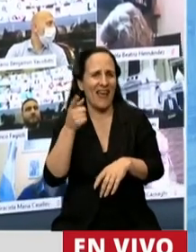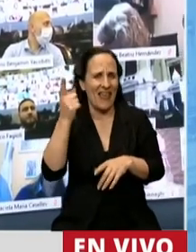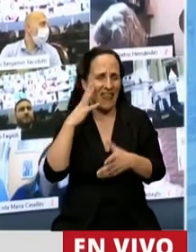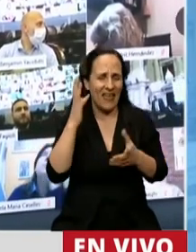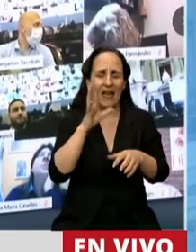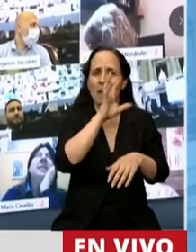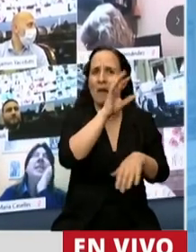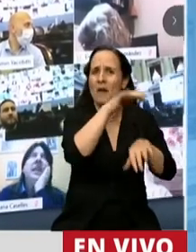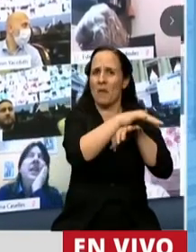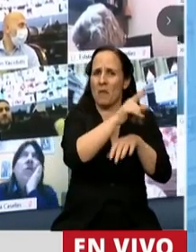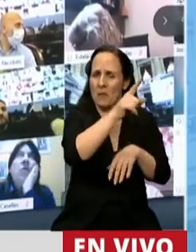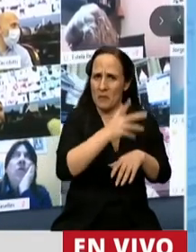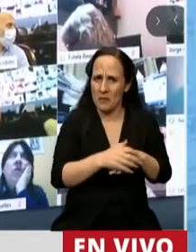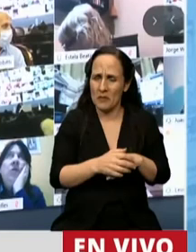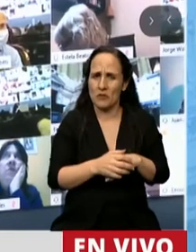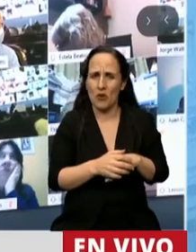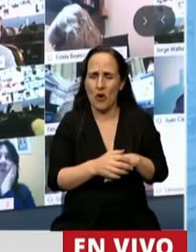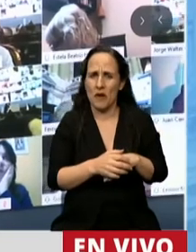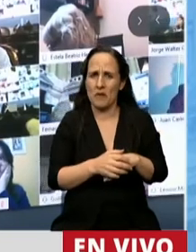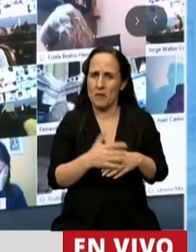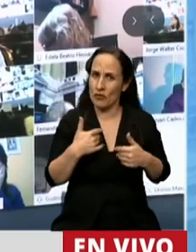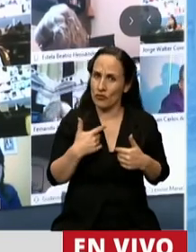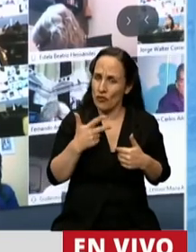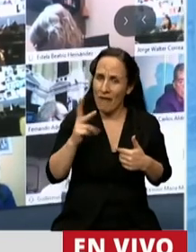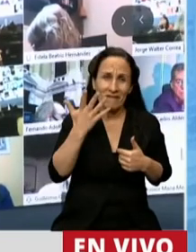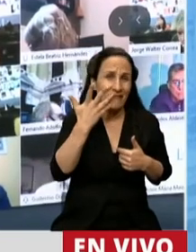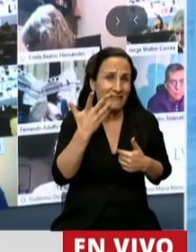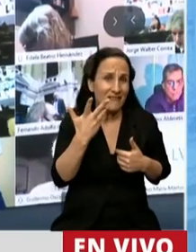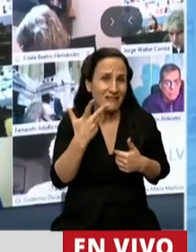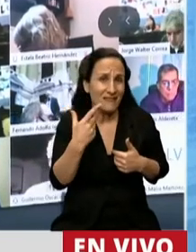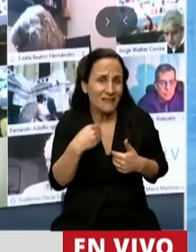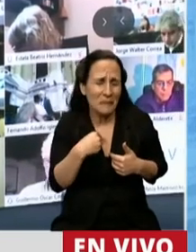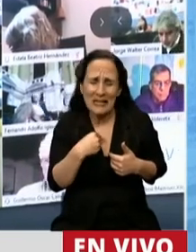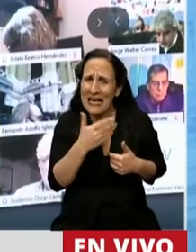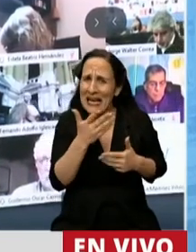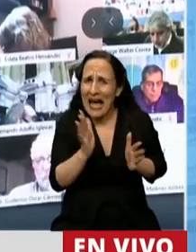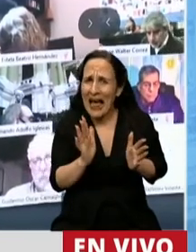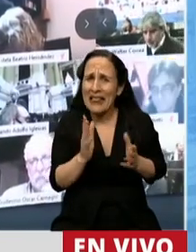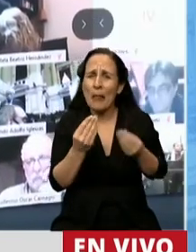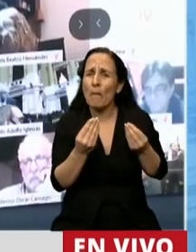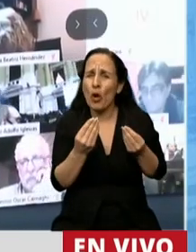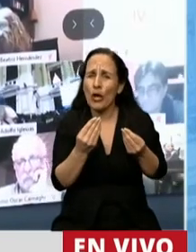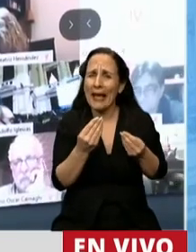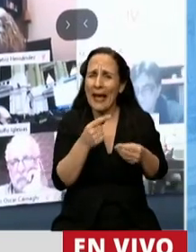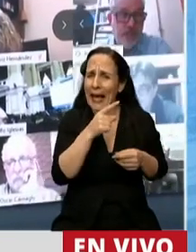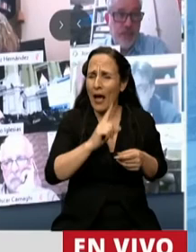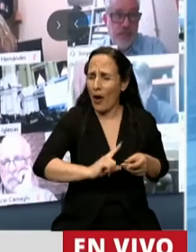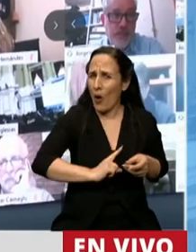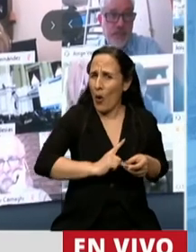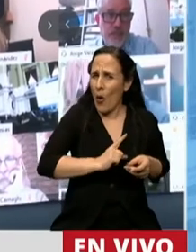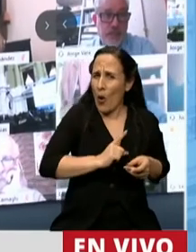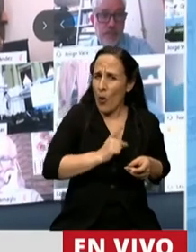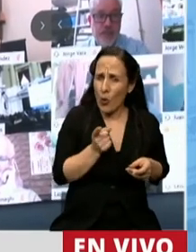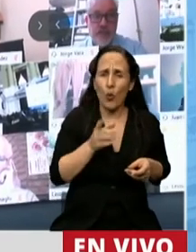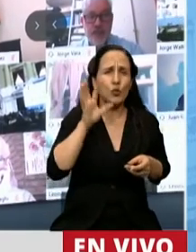y yo le decía, me encanta, me encanta lo de Silicon Misiones porque habla del orgullo de los que